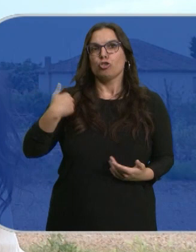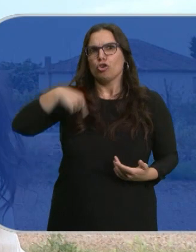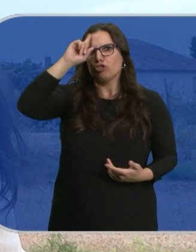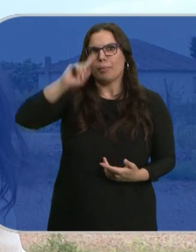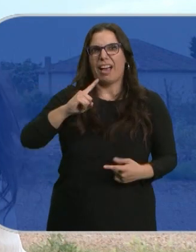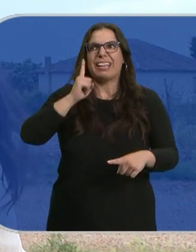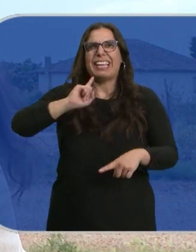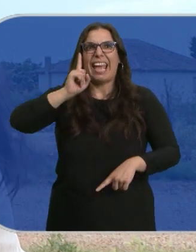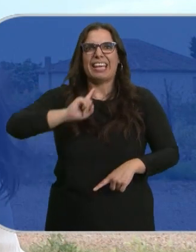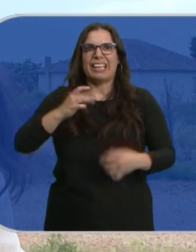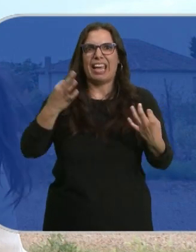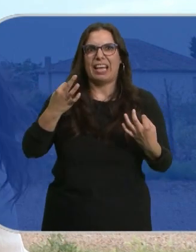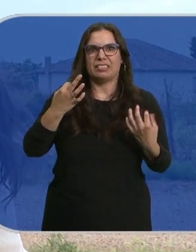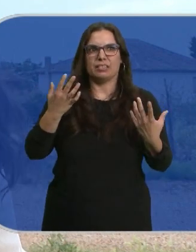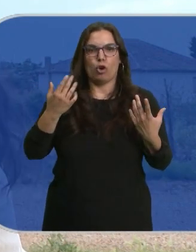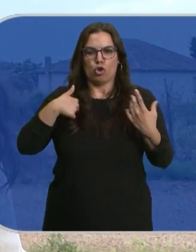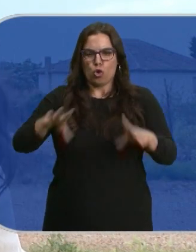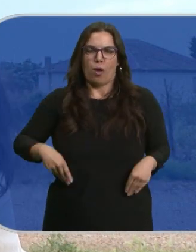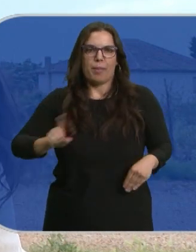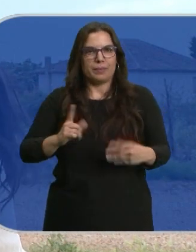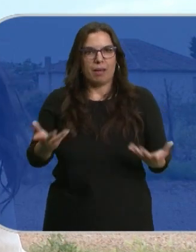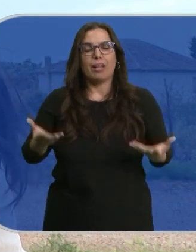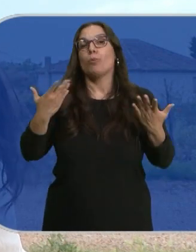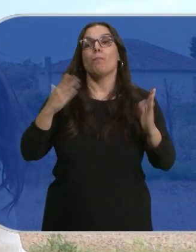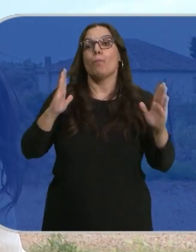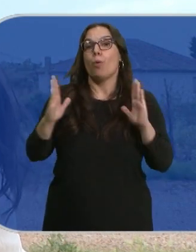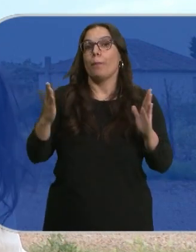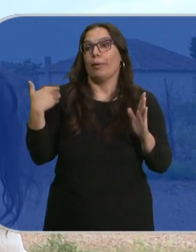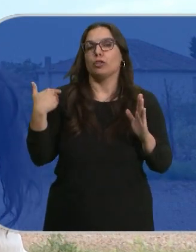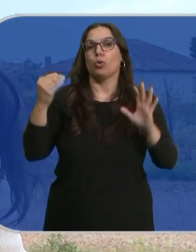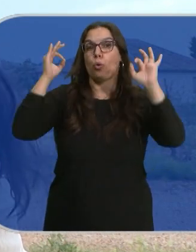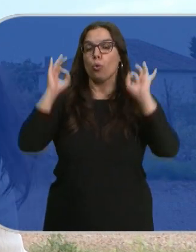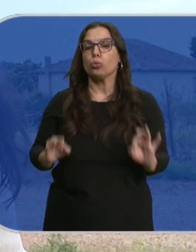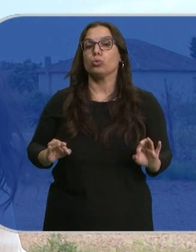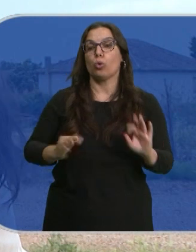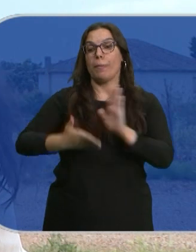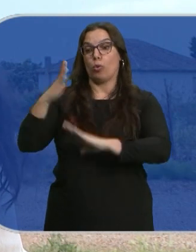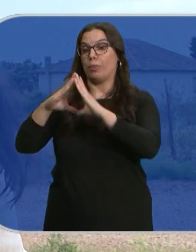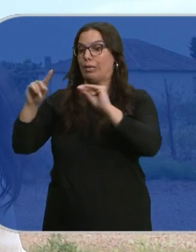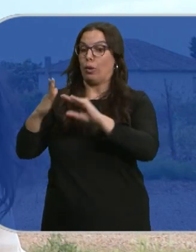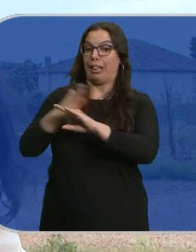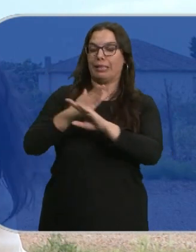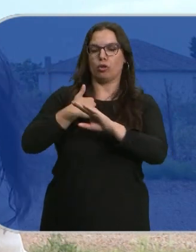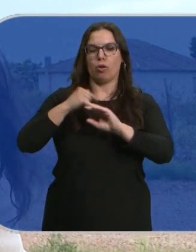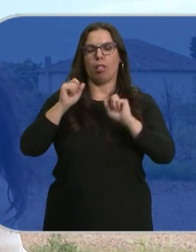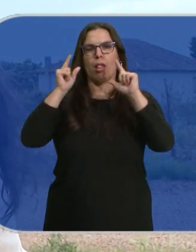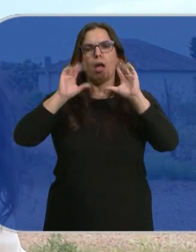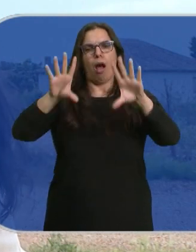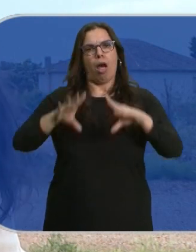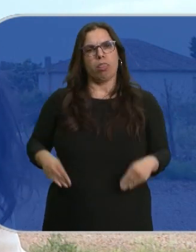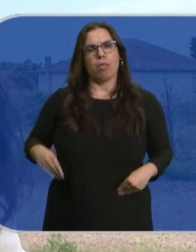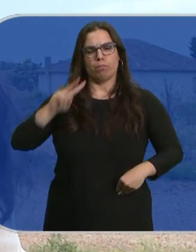o no lo aceptaba. Entonces hubo un momento antes justo de ir a la universidad que lo acepté